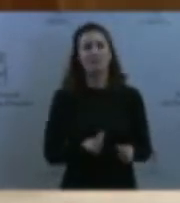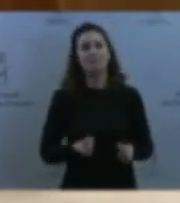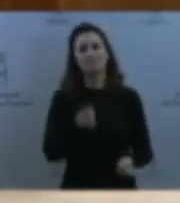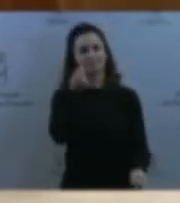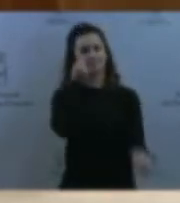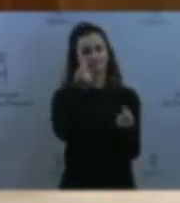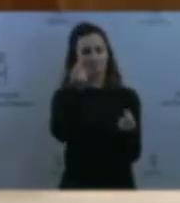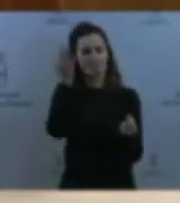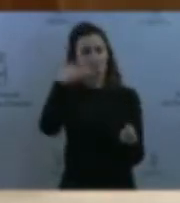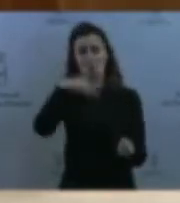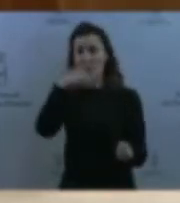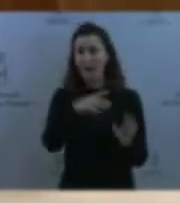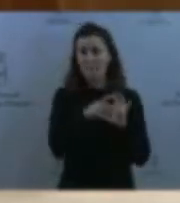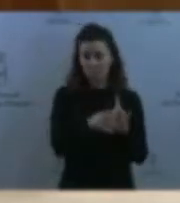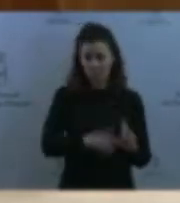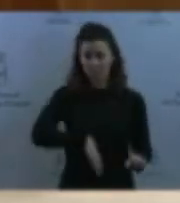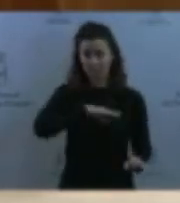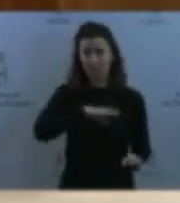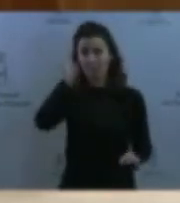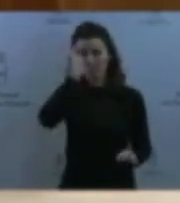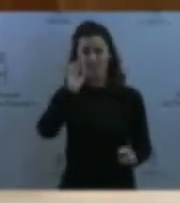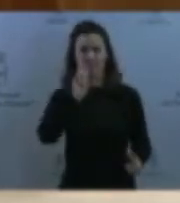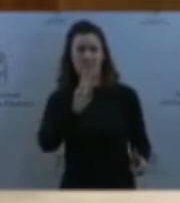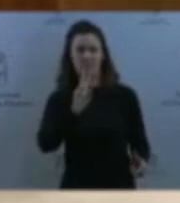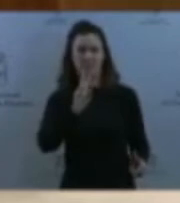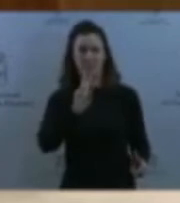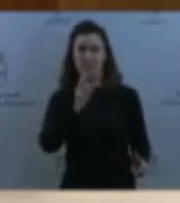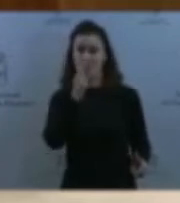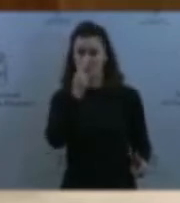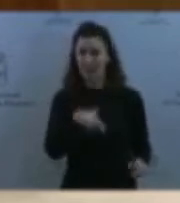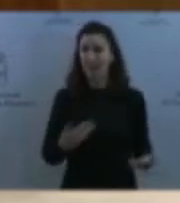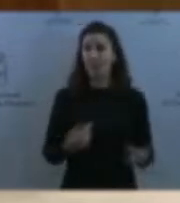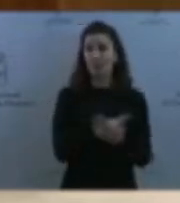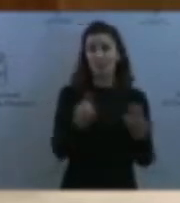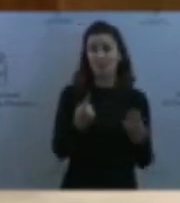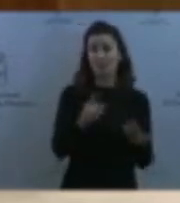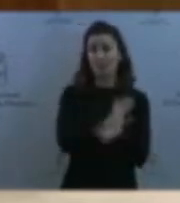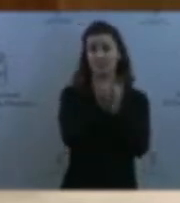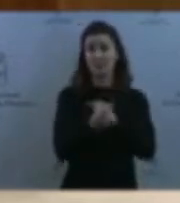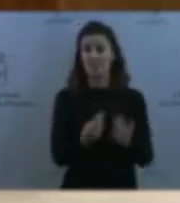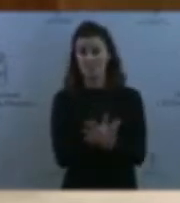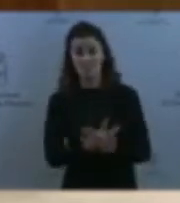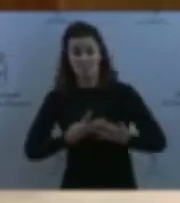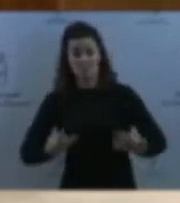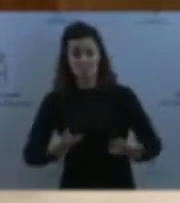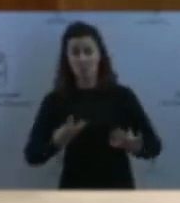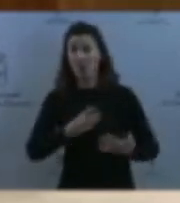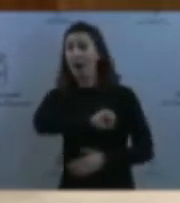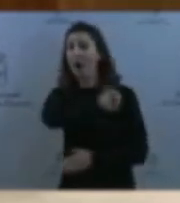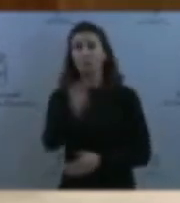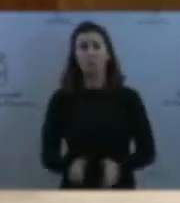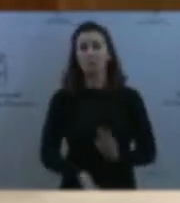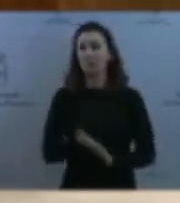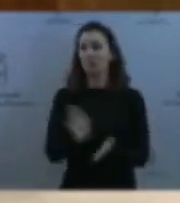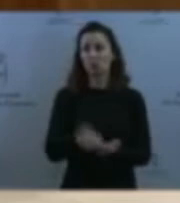científica. Pues bien, pasas de tener 16 años a 18, lo que significa que automáticamente te quedas en la calle sin protección